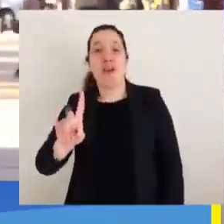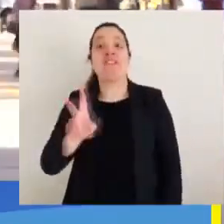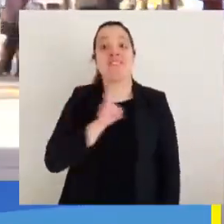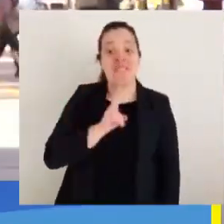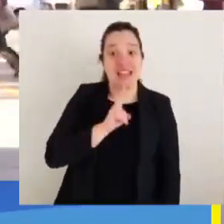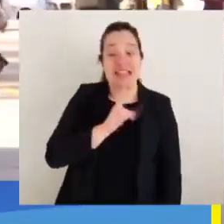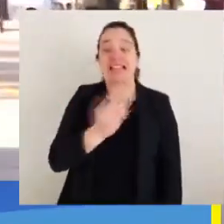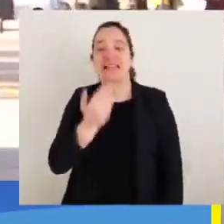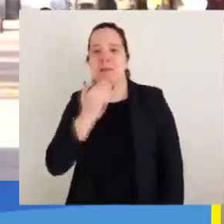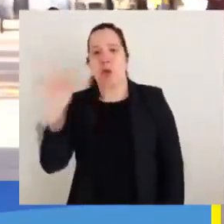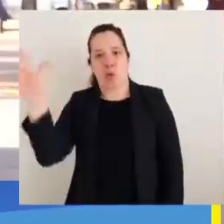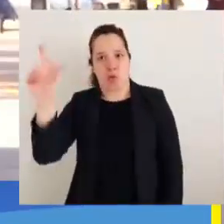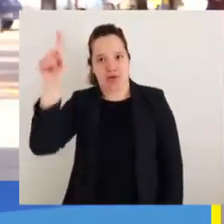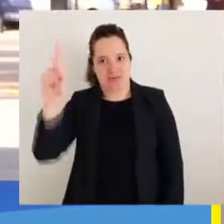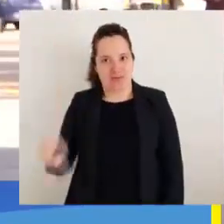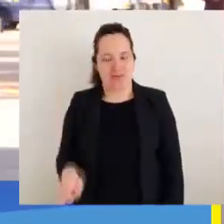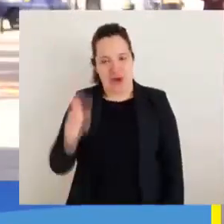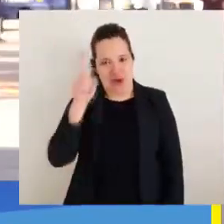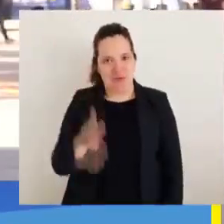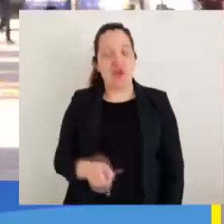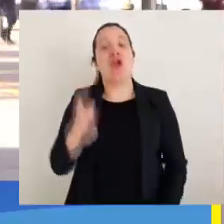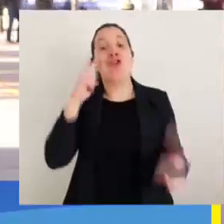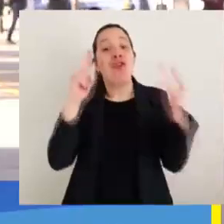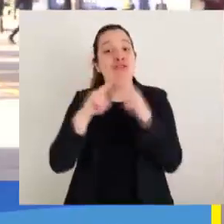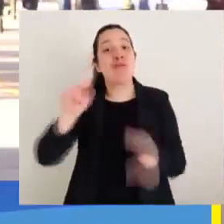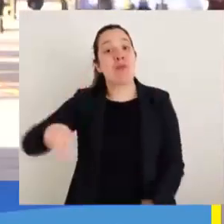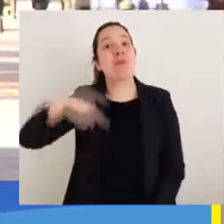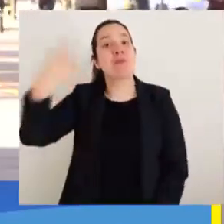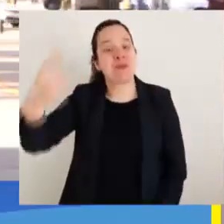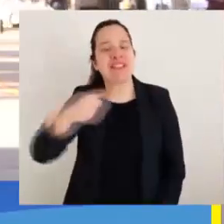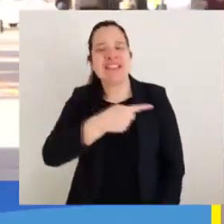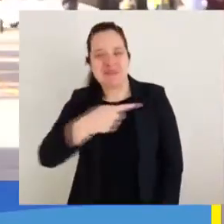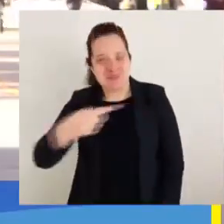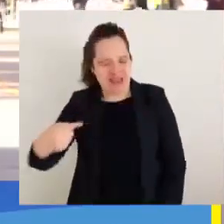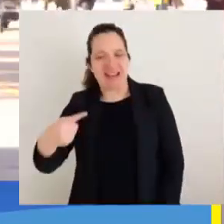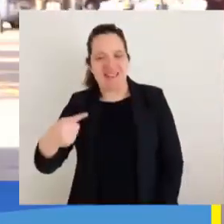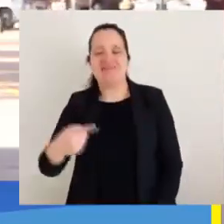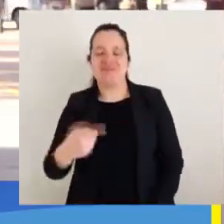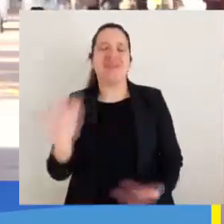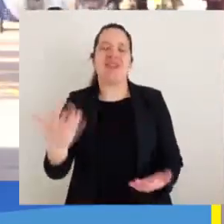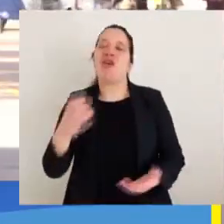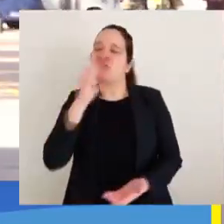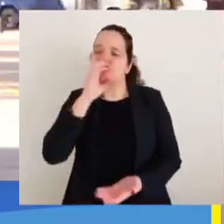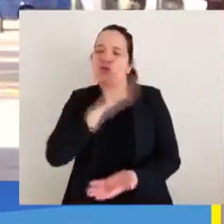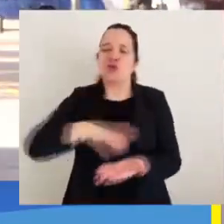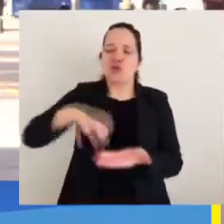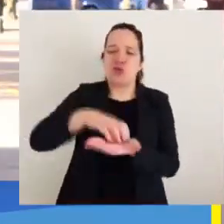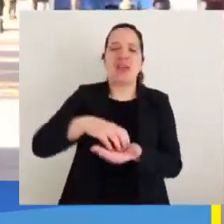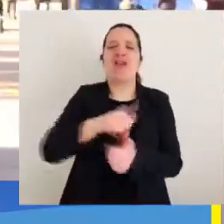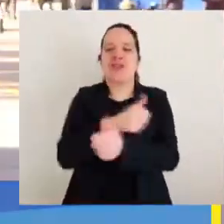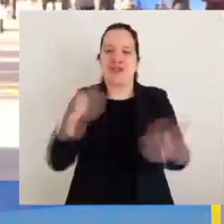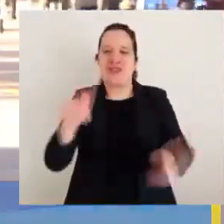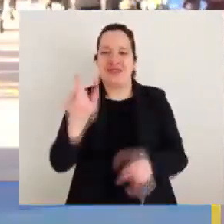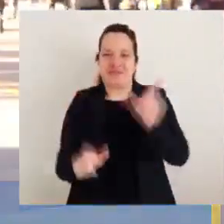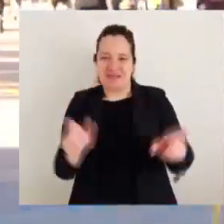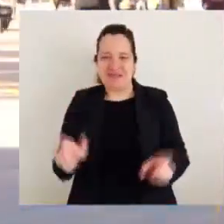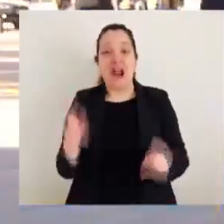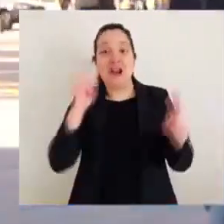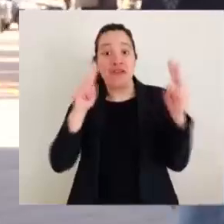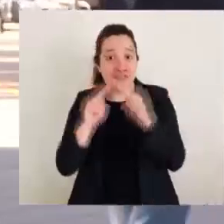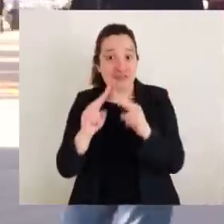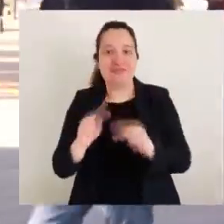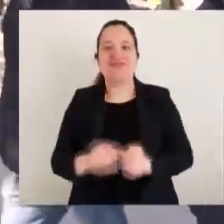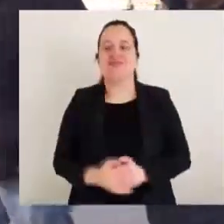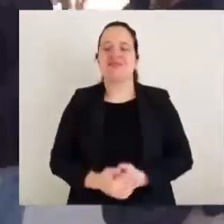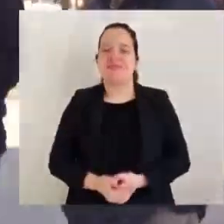y también los días lunes. Nosotros nos vemos la próxima semana en una próxima edición de Ciudad de Todas y Todos. Hasta